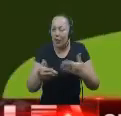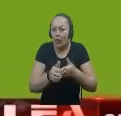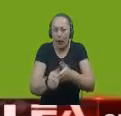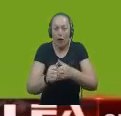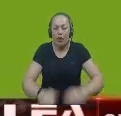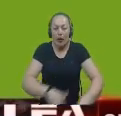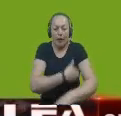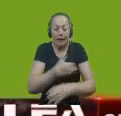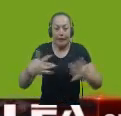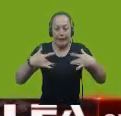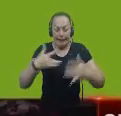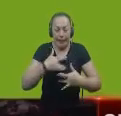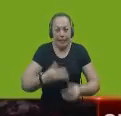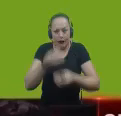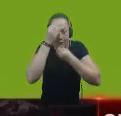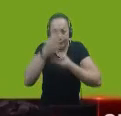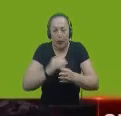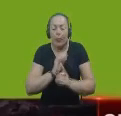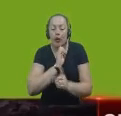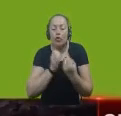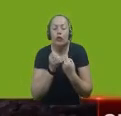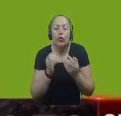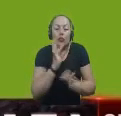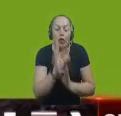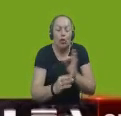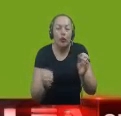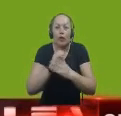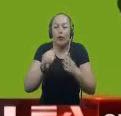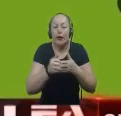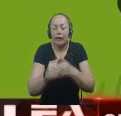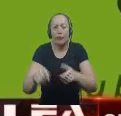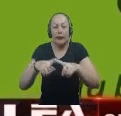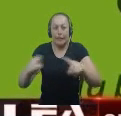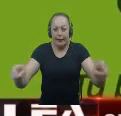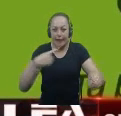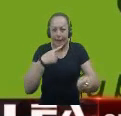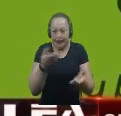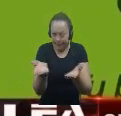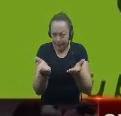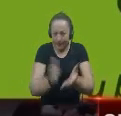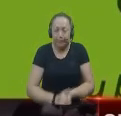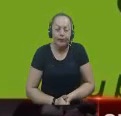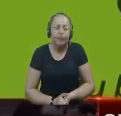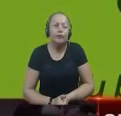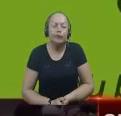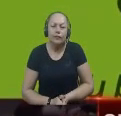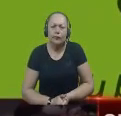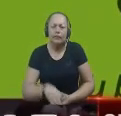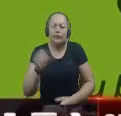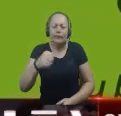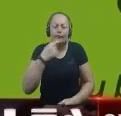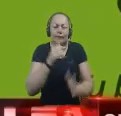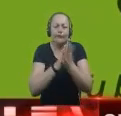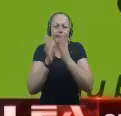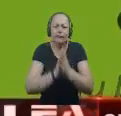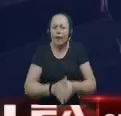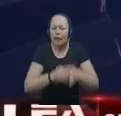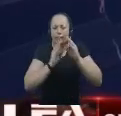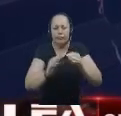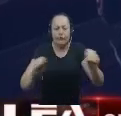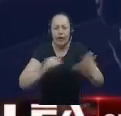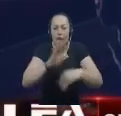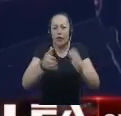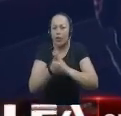el Ministerio de Salud Y protección social para la ruta de atención diferencial Se les ha ilustrado